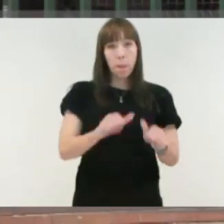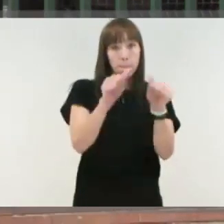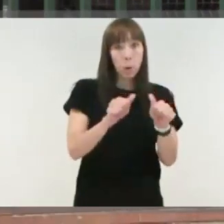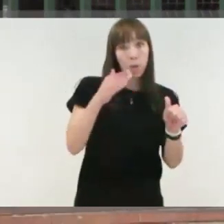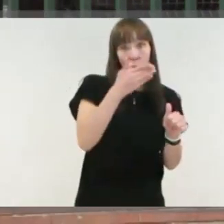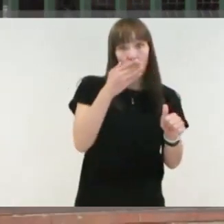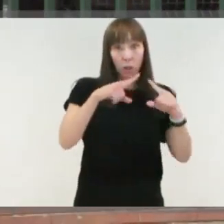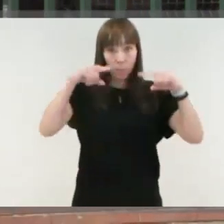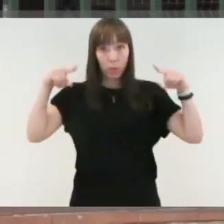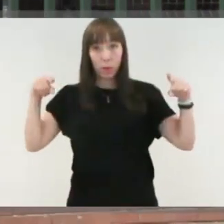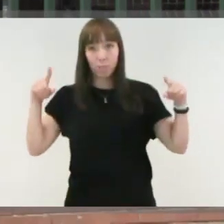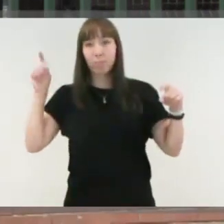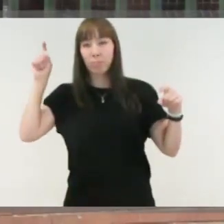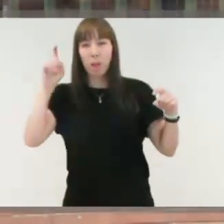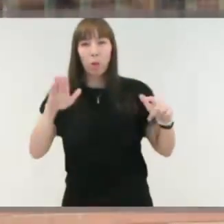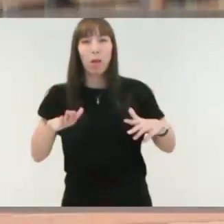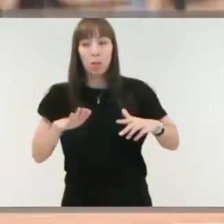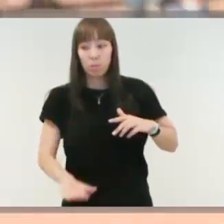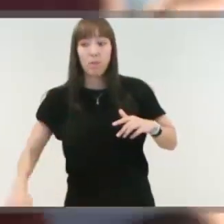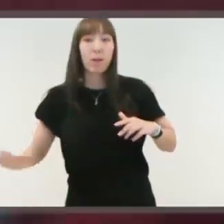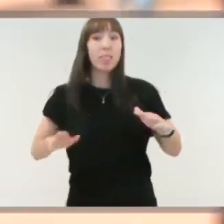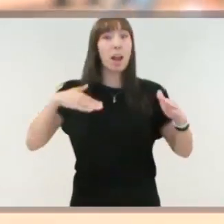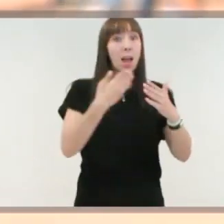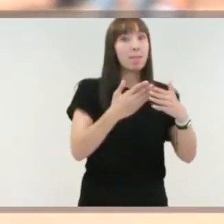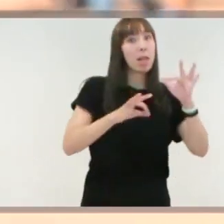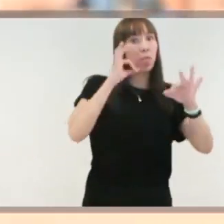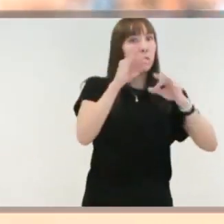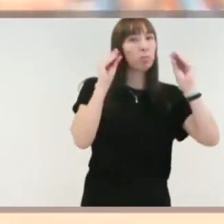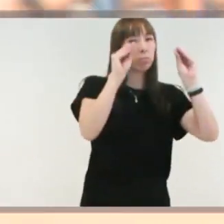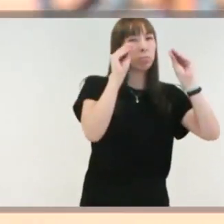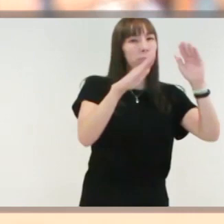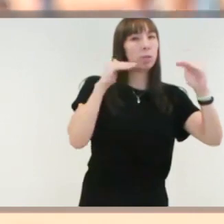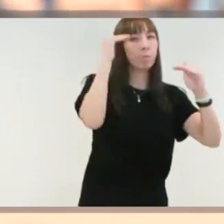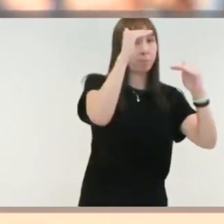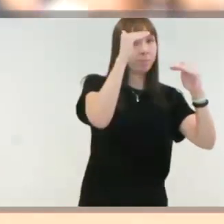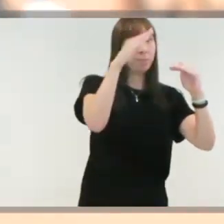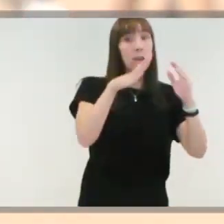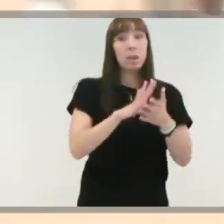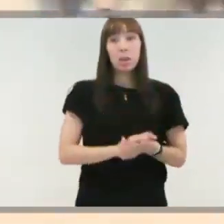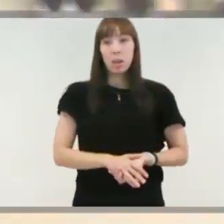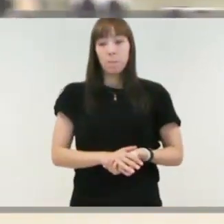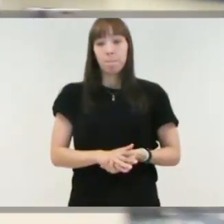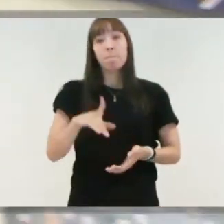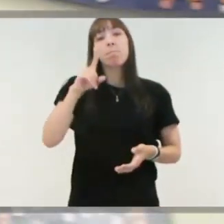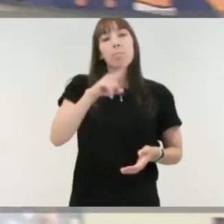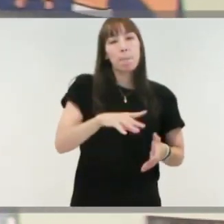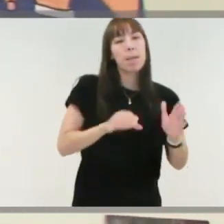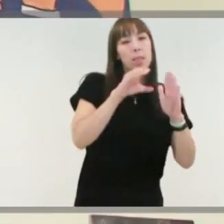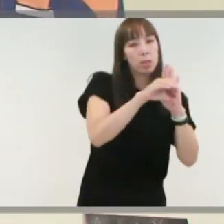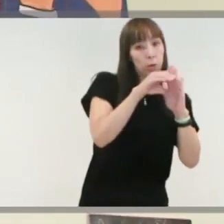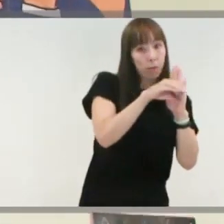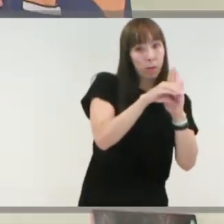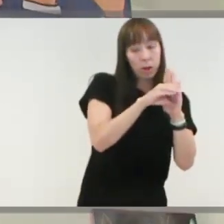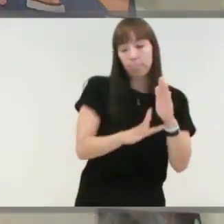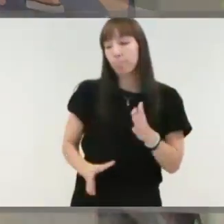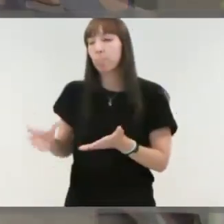El modelo del Colegio Ponce de León parte de la educación infantil y termina con formación profesional de grado superior. Además, tiene un centro